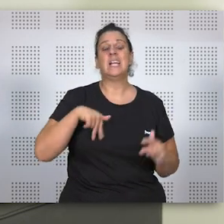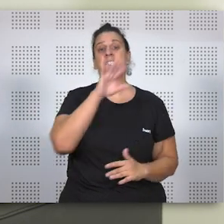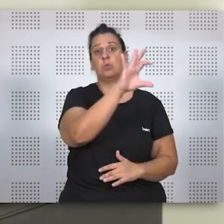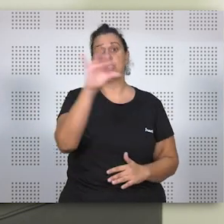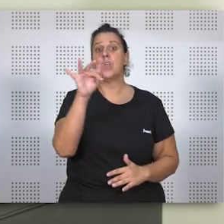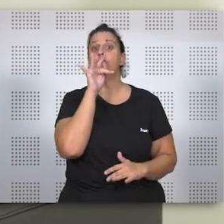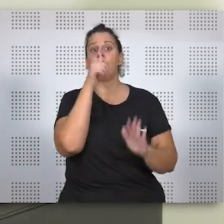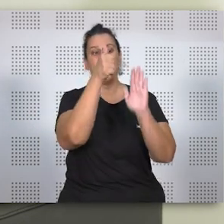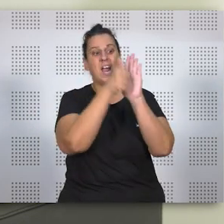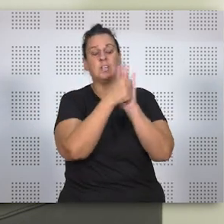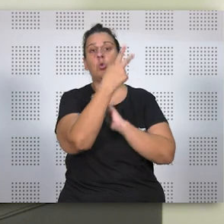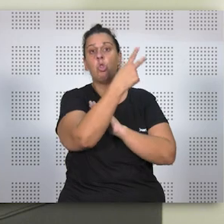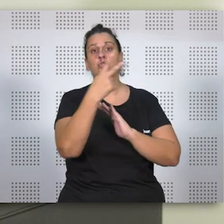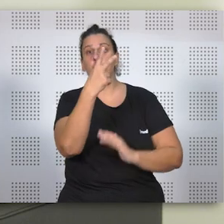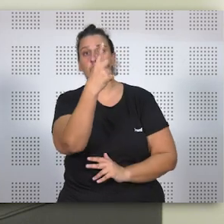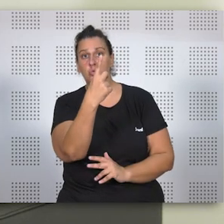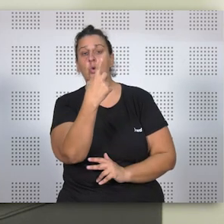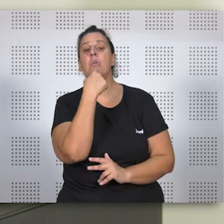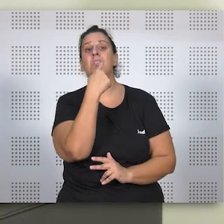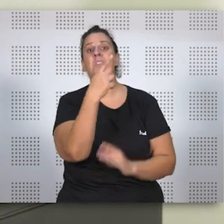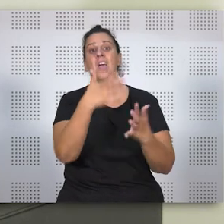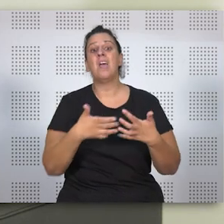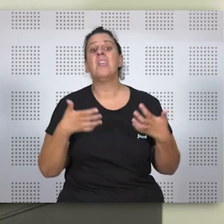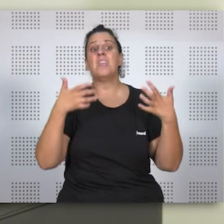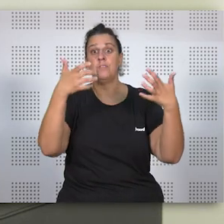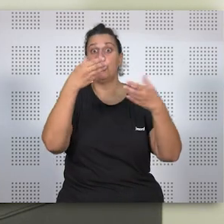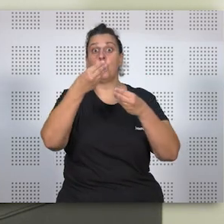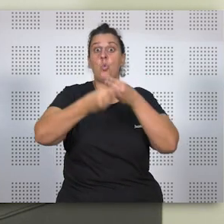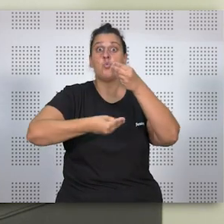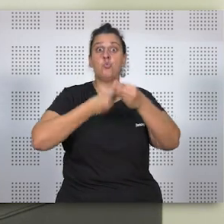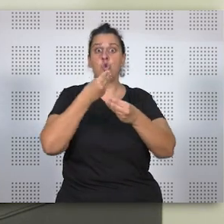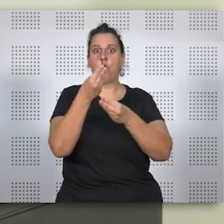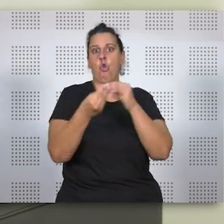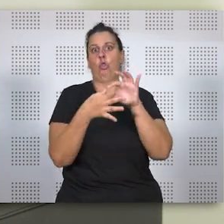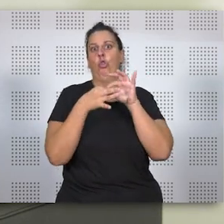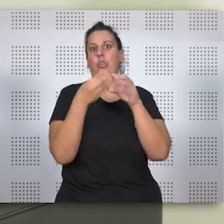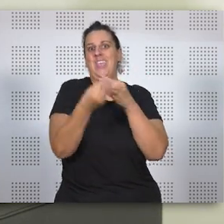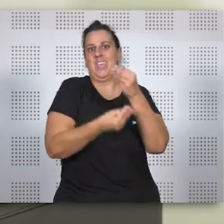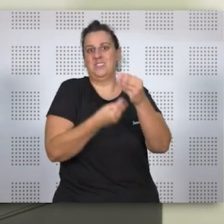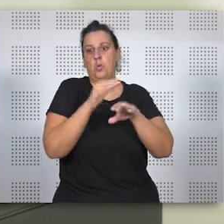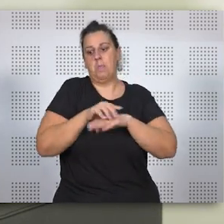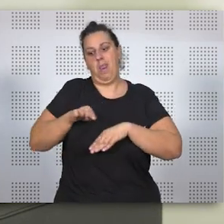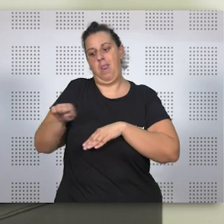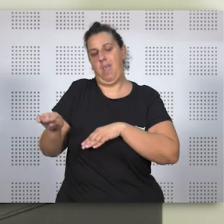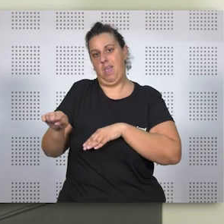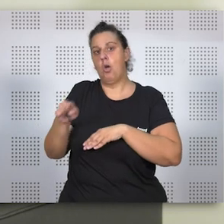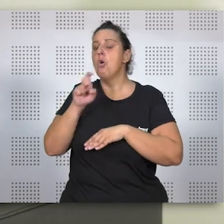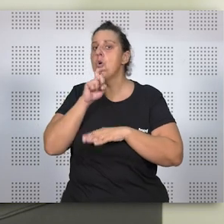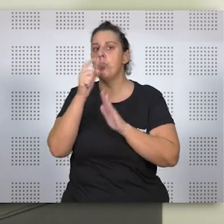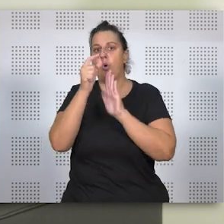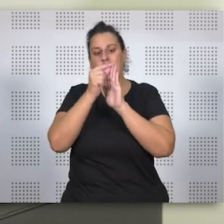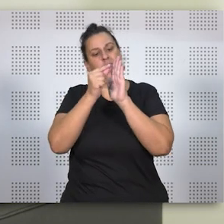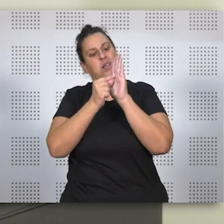todavía tenemos ese artículo, 221, se da una definición de uniones de hecho a estos efectos. ¿Cómo? Estableciendo una serie de